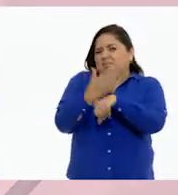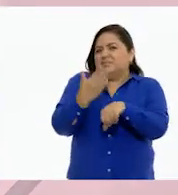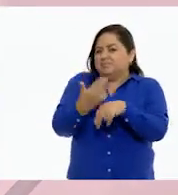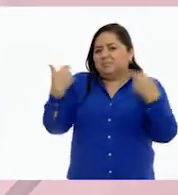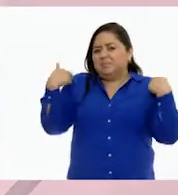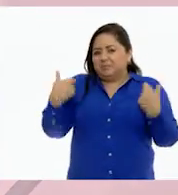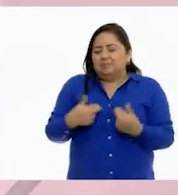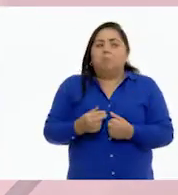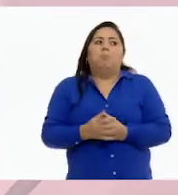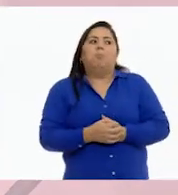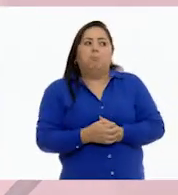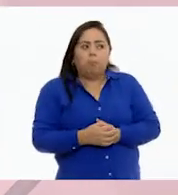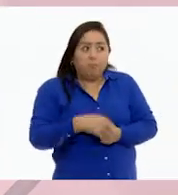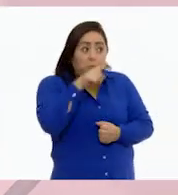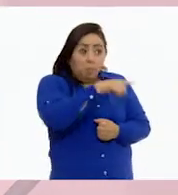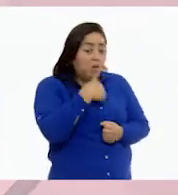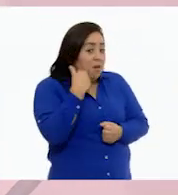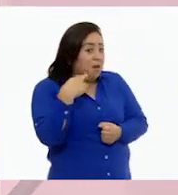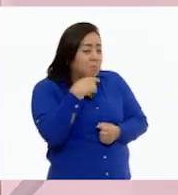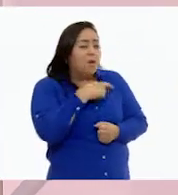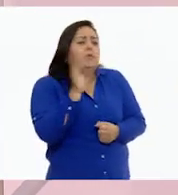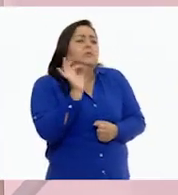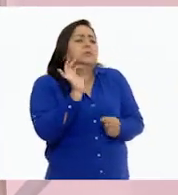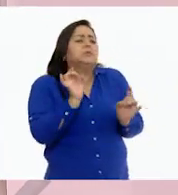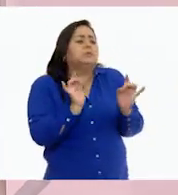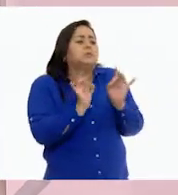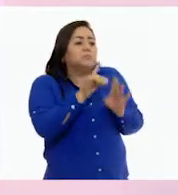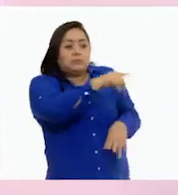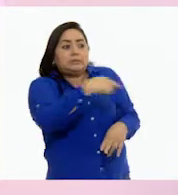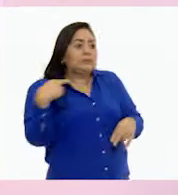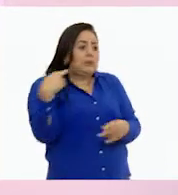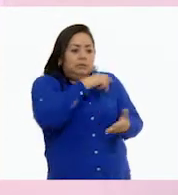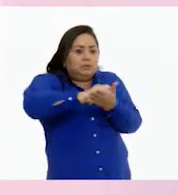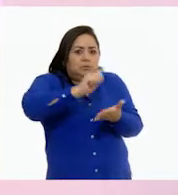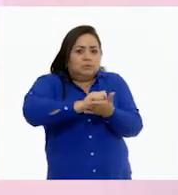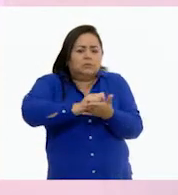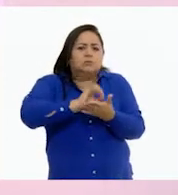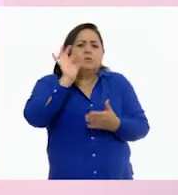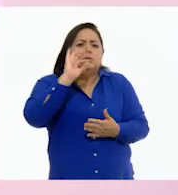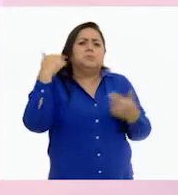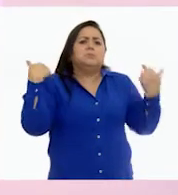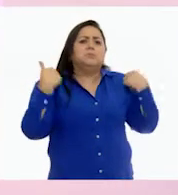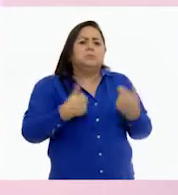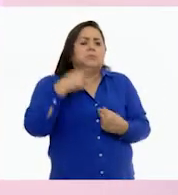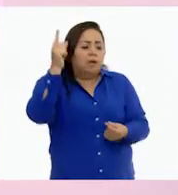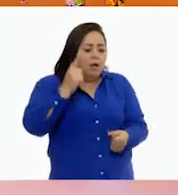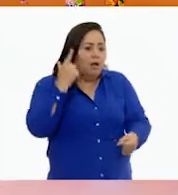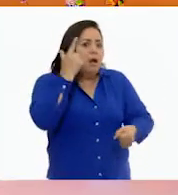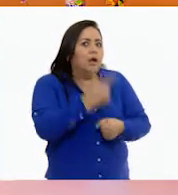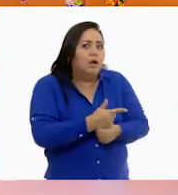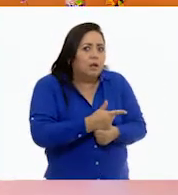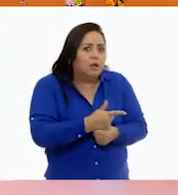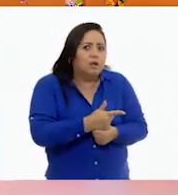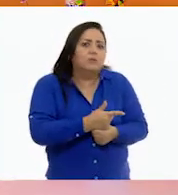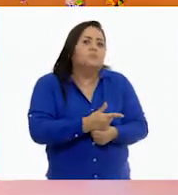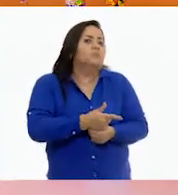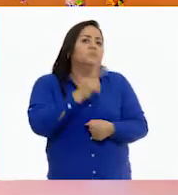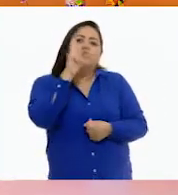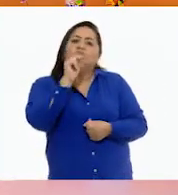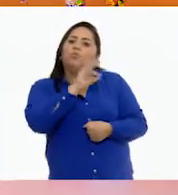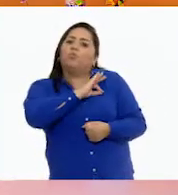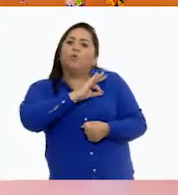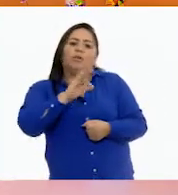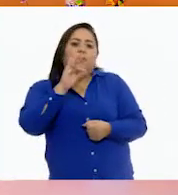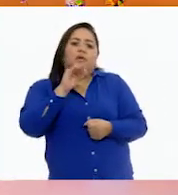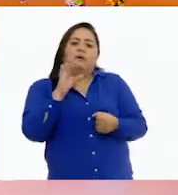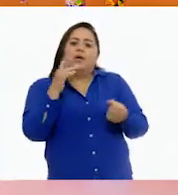La haría rápido. Pero ¿y qué tal si en lo que la estás haciendo la maestra se da cuenta y entonces ya no va a poder